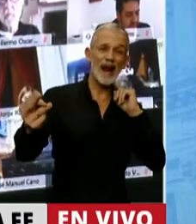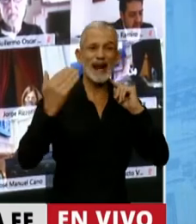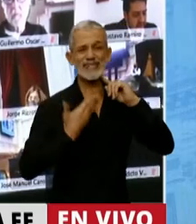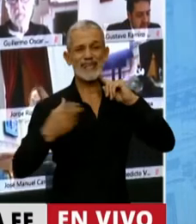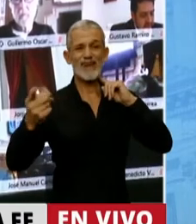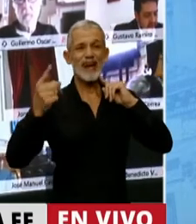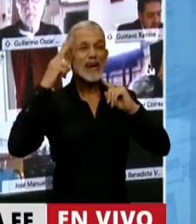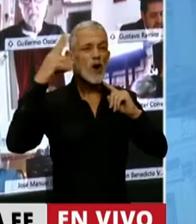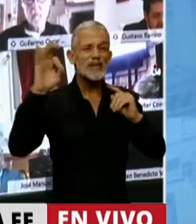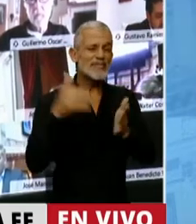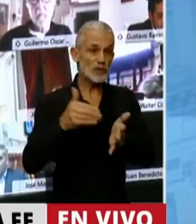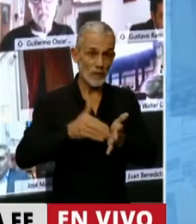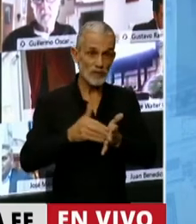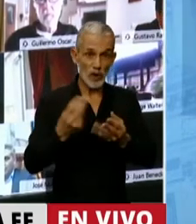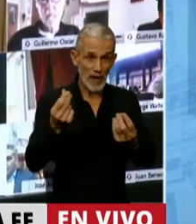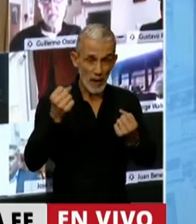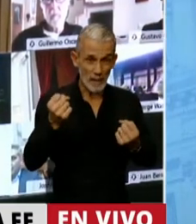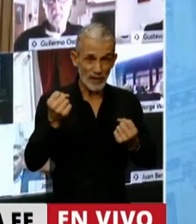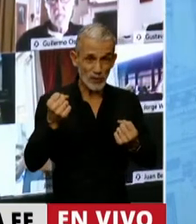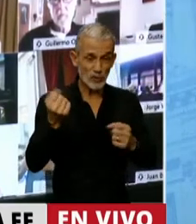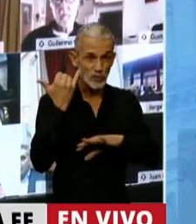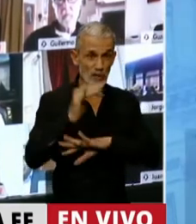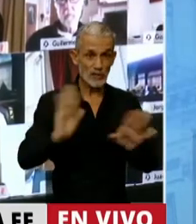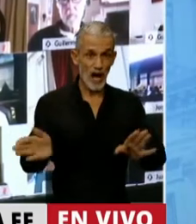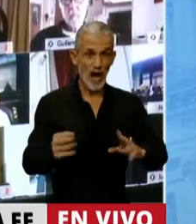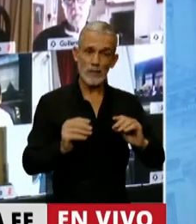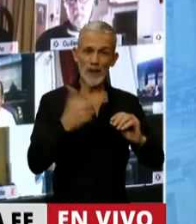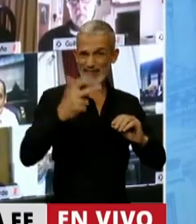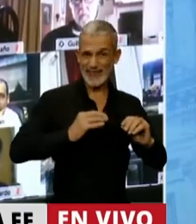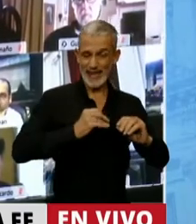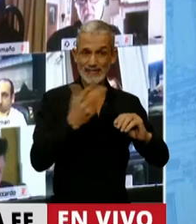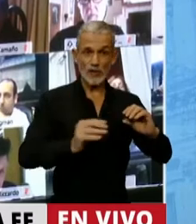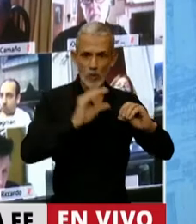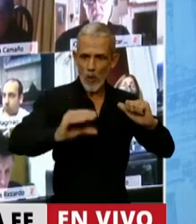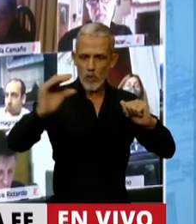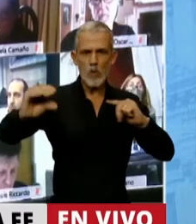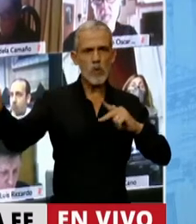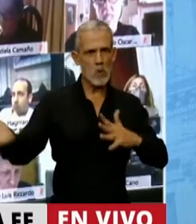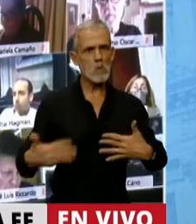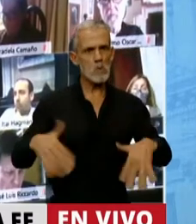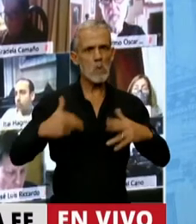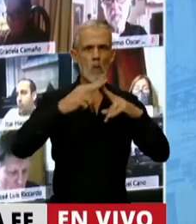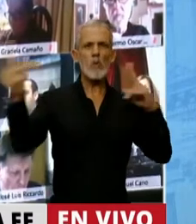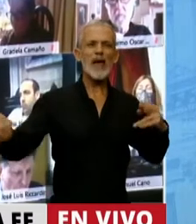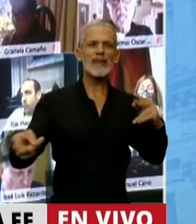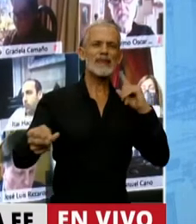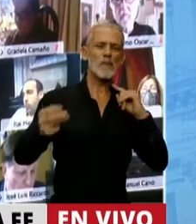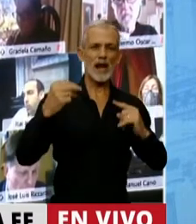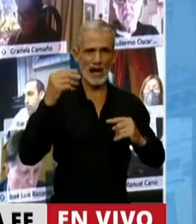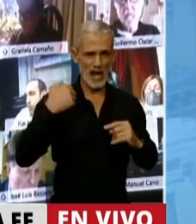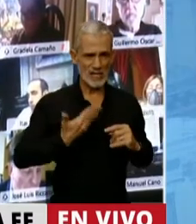que tiene 900 millones de pesos escalonados en 3 años, muy importante, que antes no estaba.